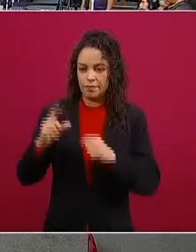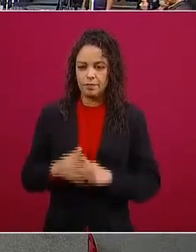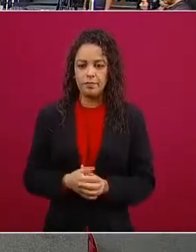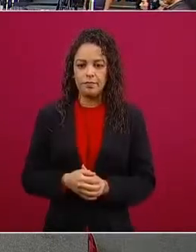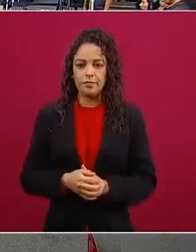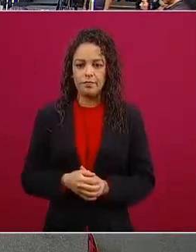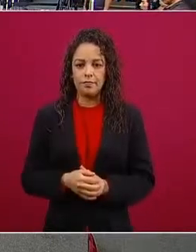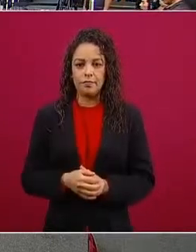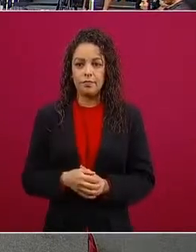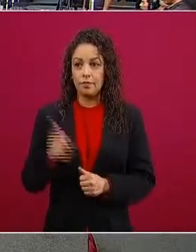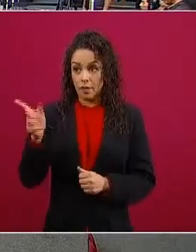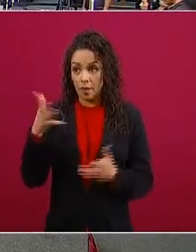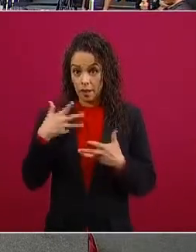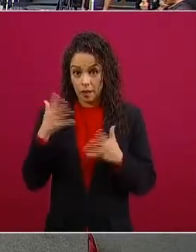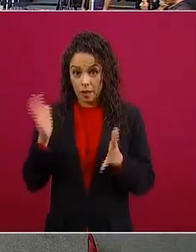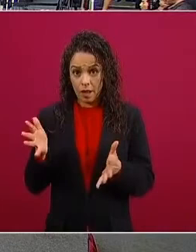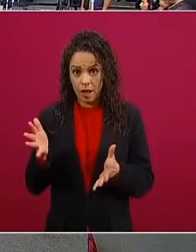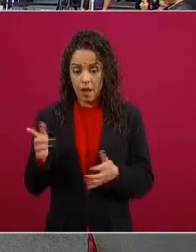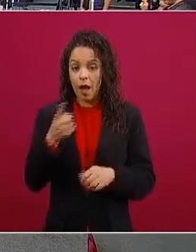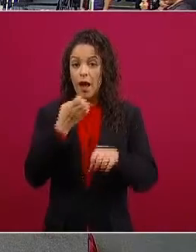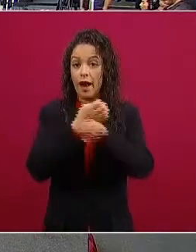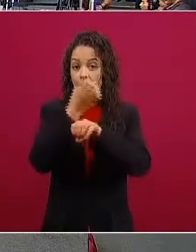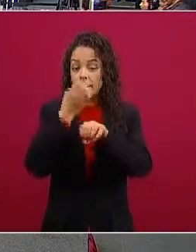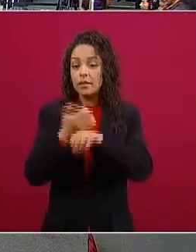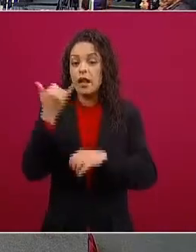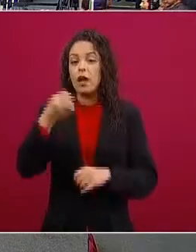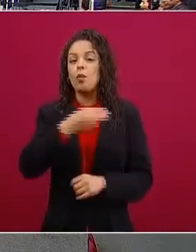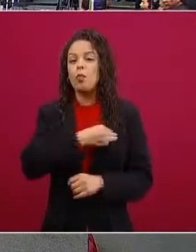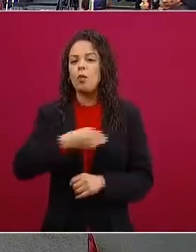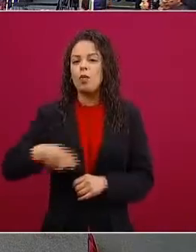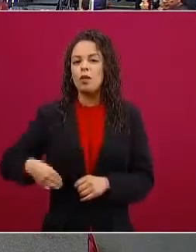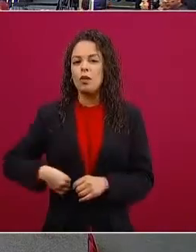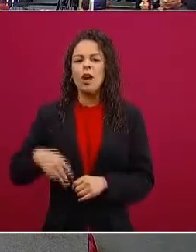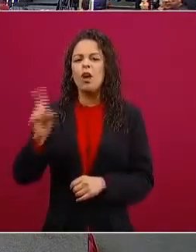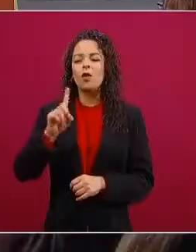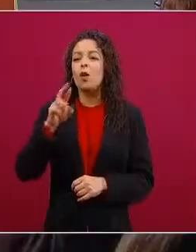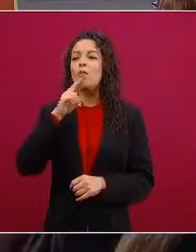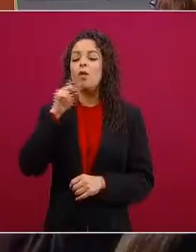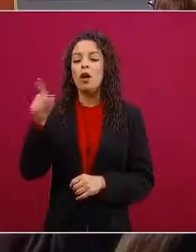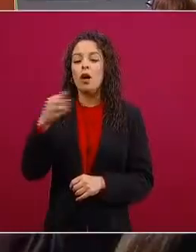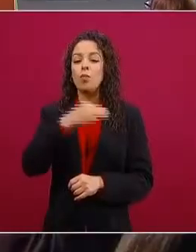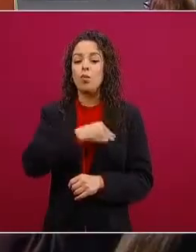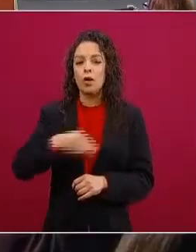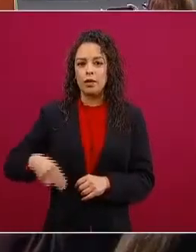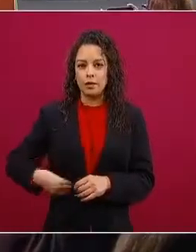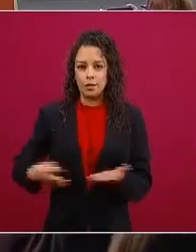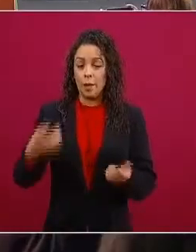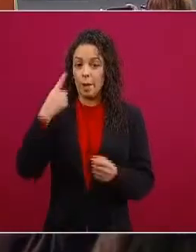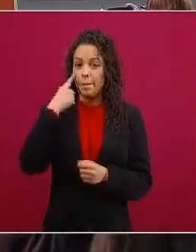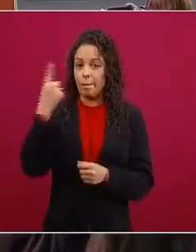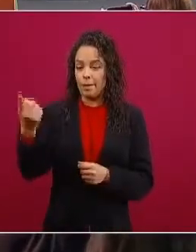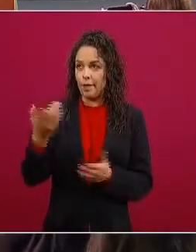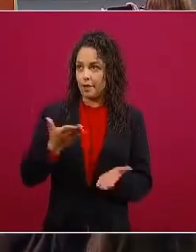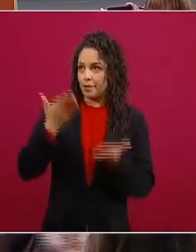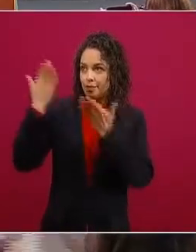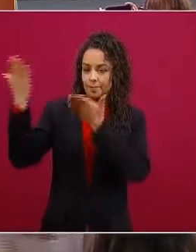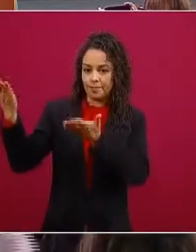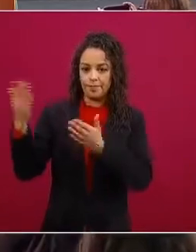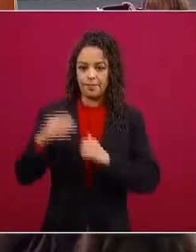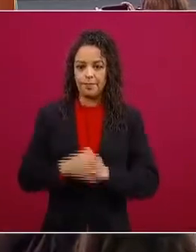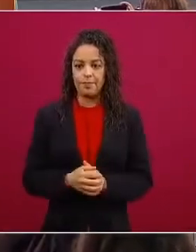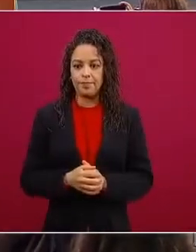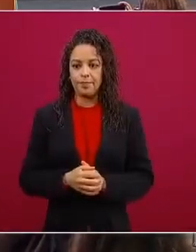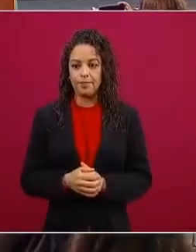de municipios estados y municipios la de municipios mire mire la explicas